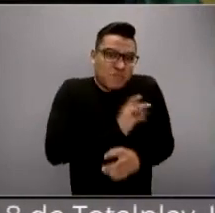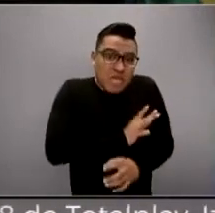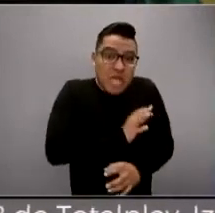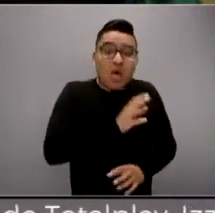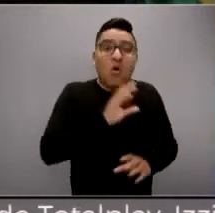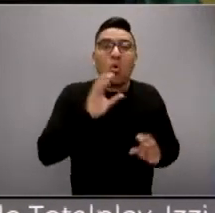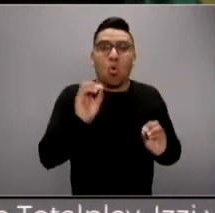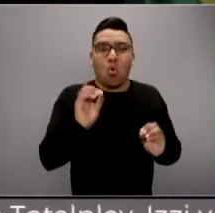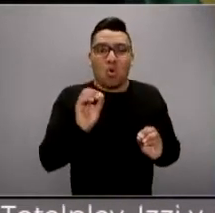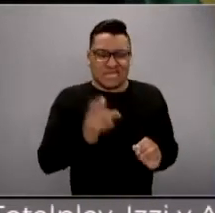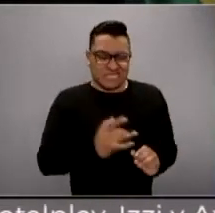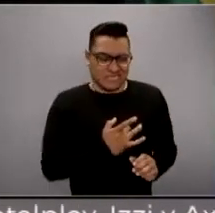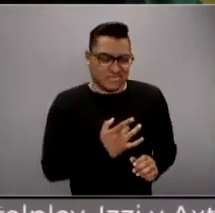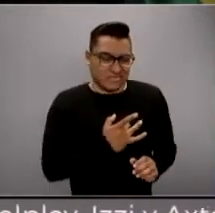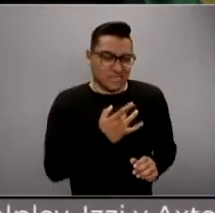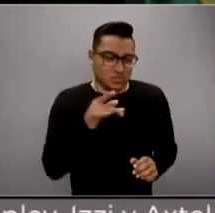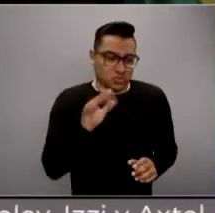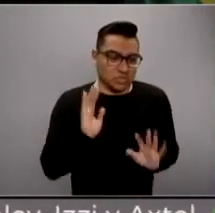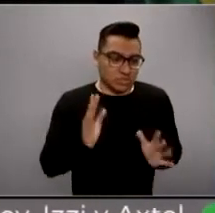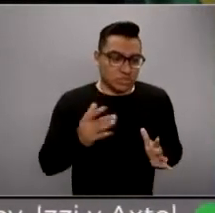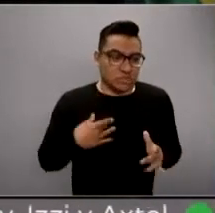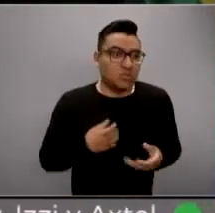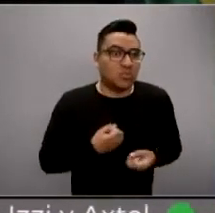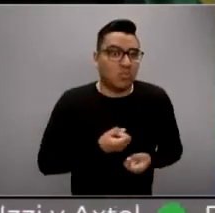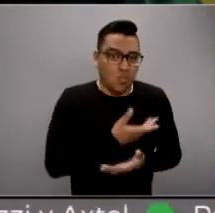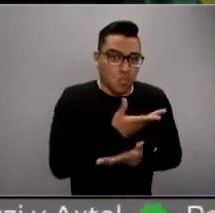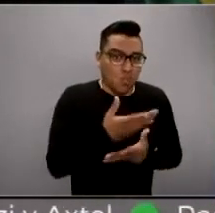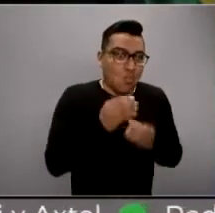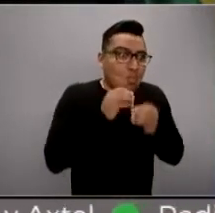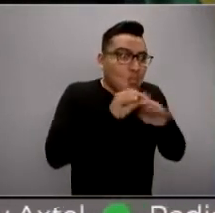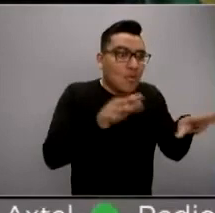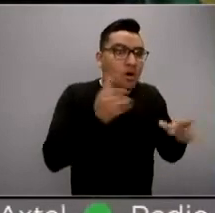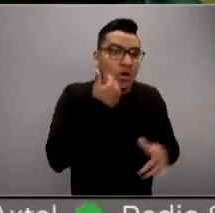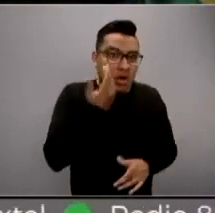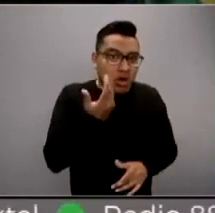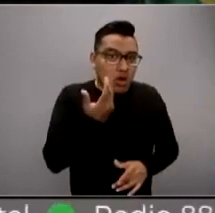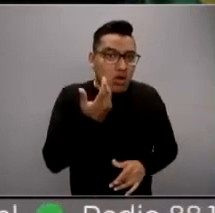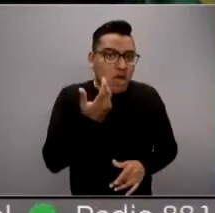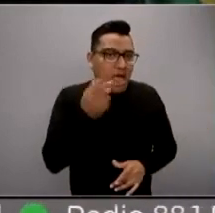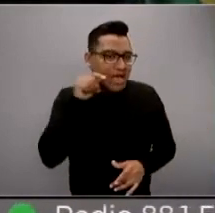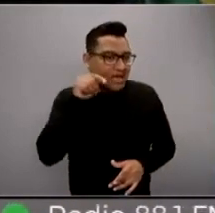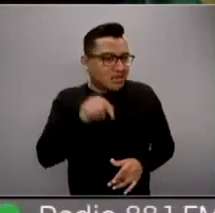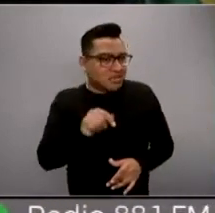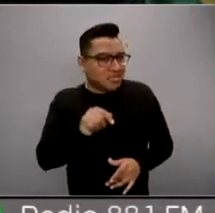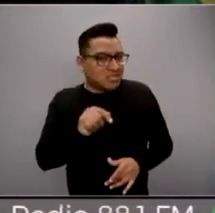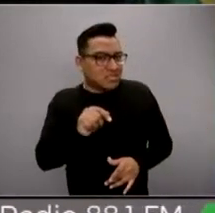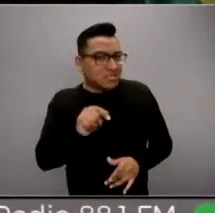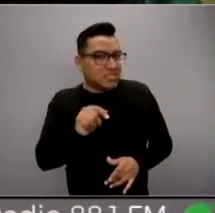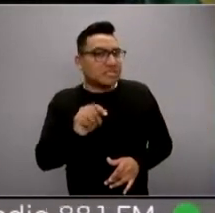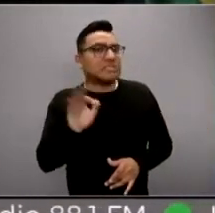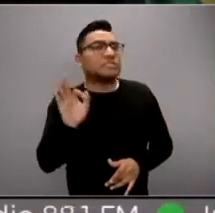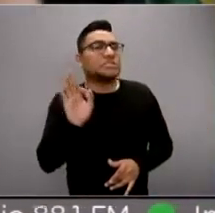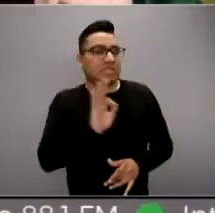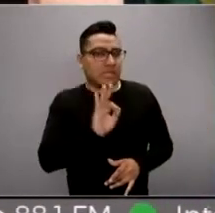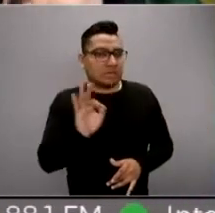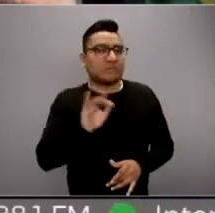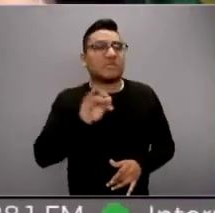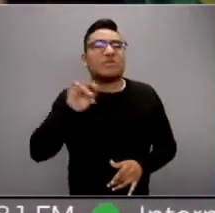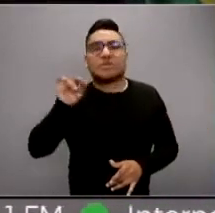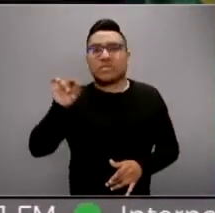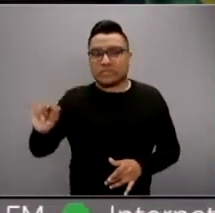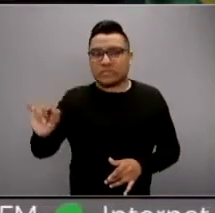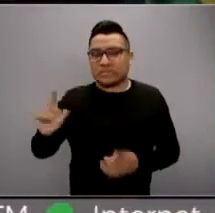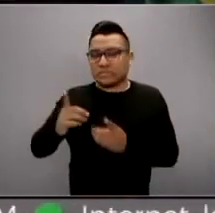algunos de estos sentidos que dices necesito ya pasársela a alguien, lo más probable es que haya sido diseñada para que tú la